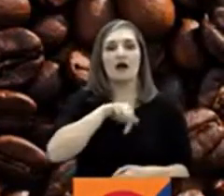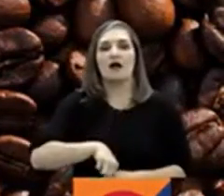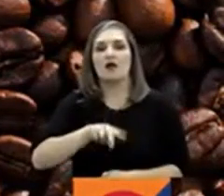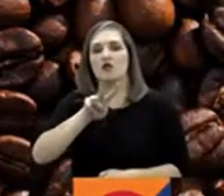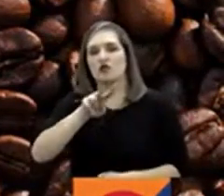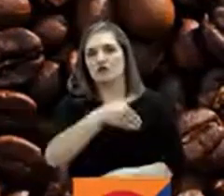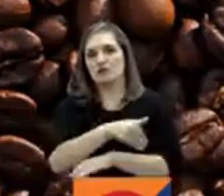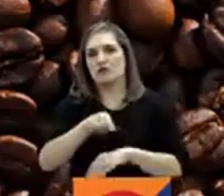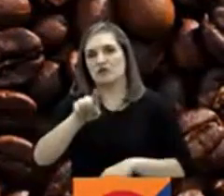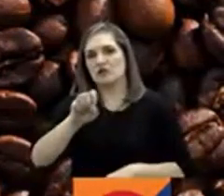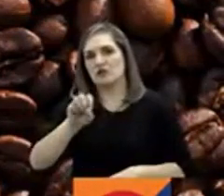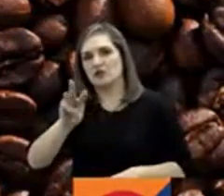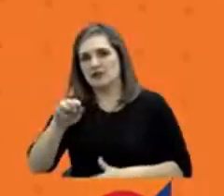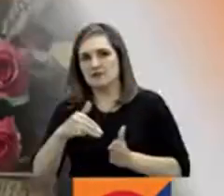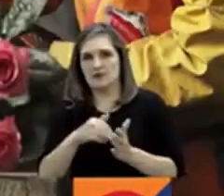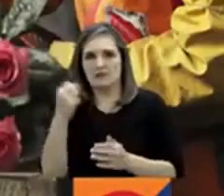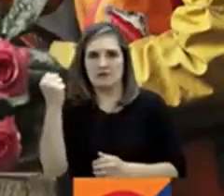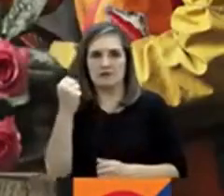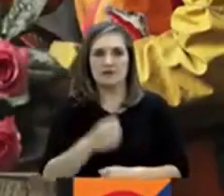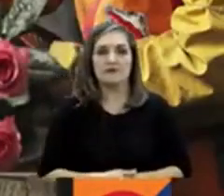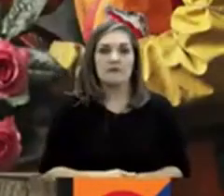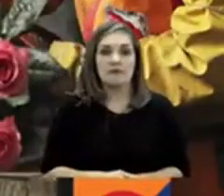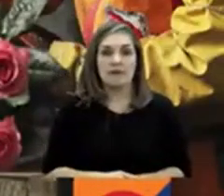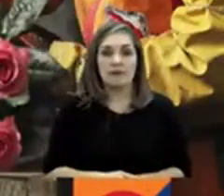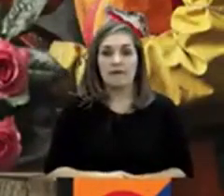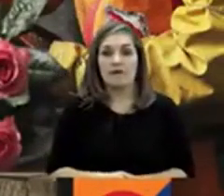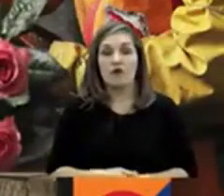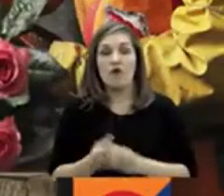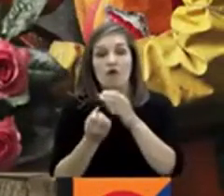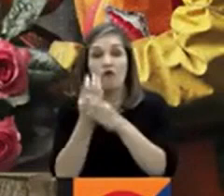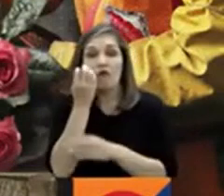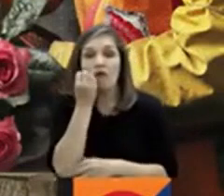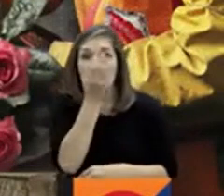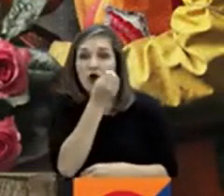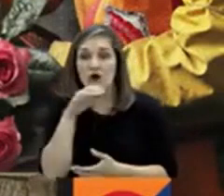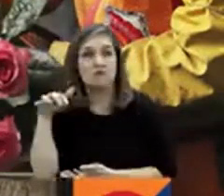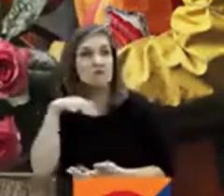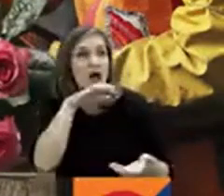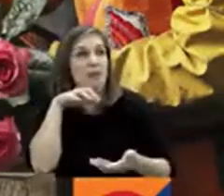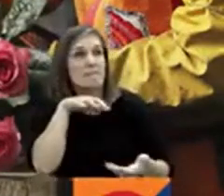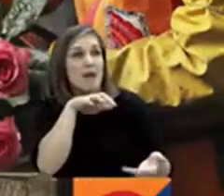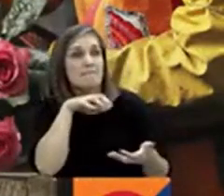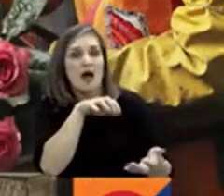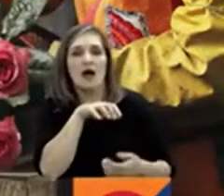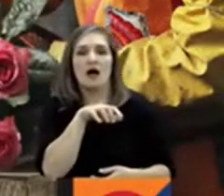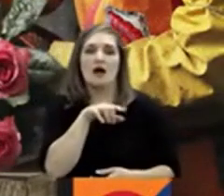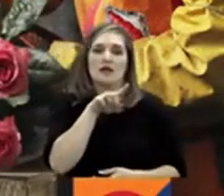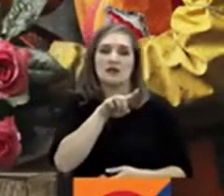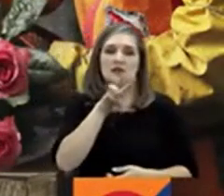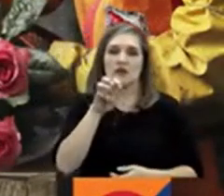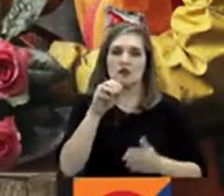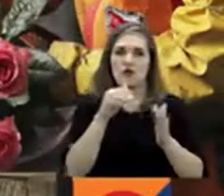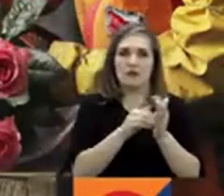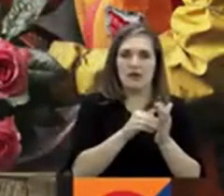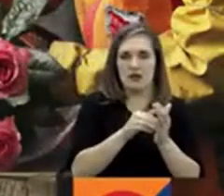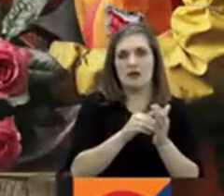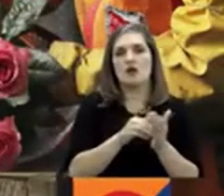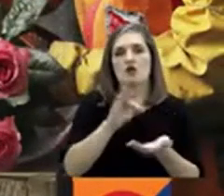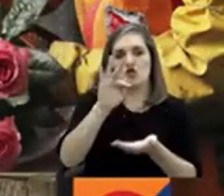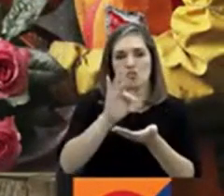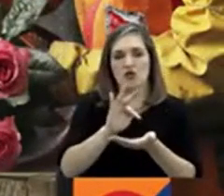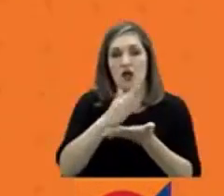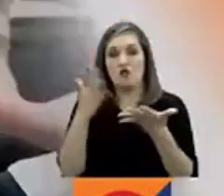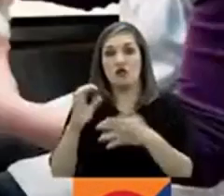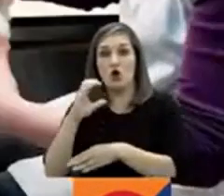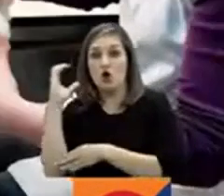a 2.103.000 pesos. 18.000 toneladas de flores serán transportadas desde Colombia y Ecuador a Estados Unidos por la temporada de